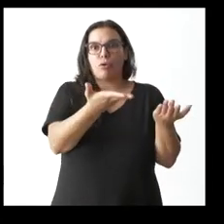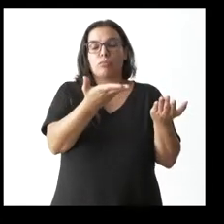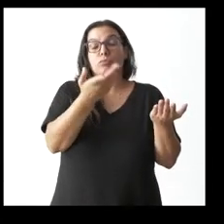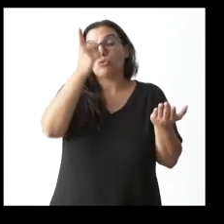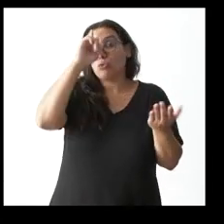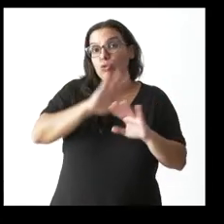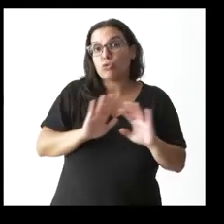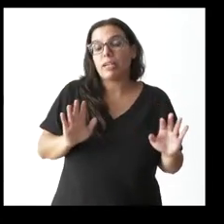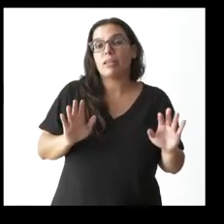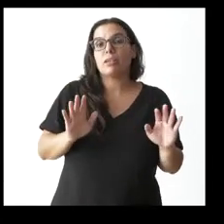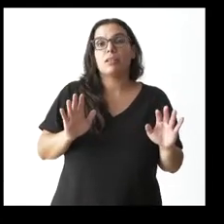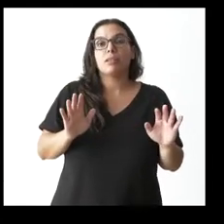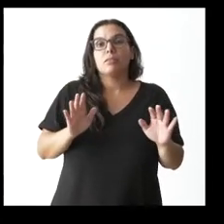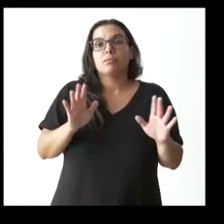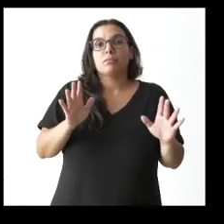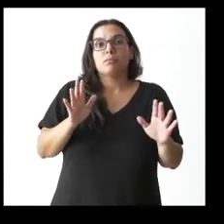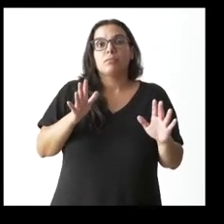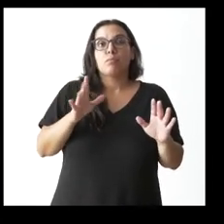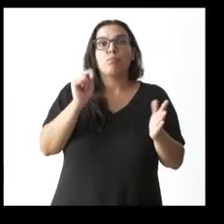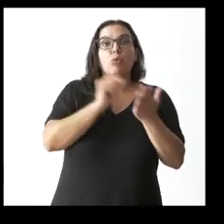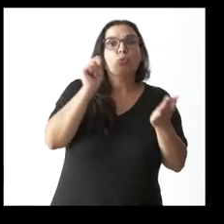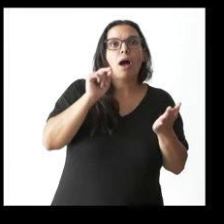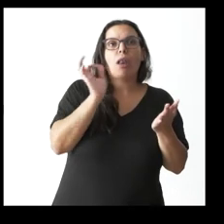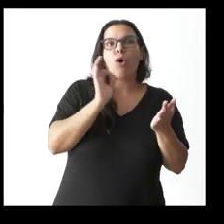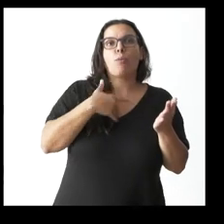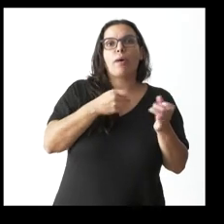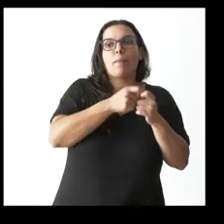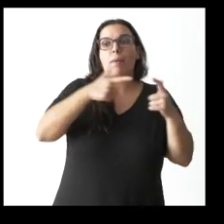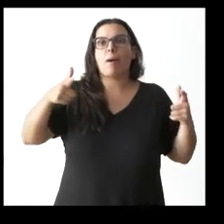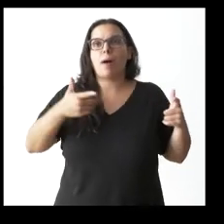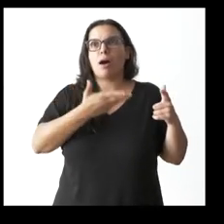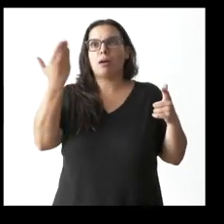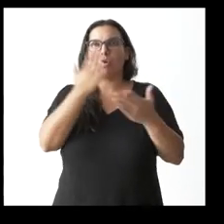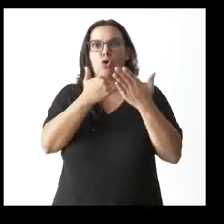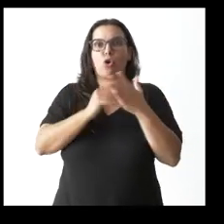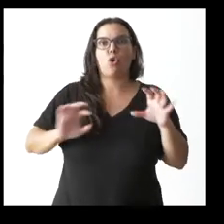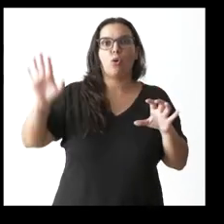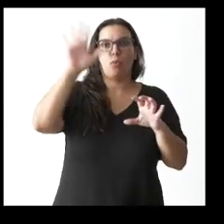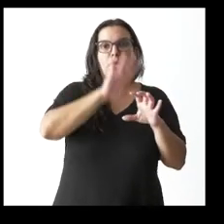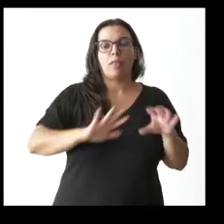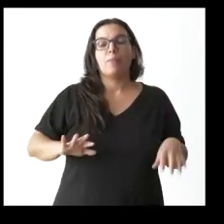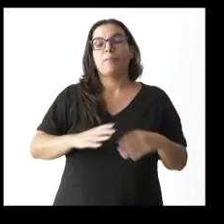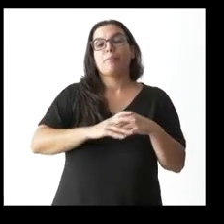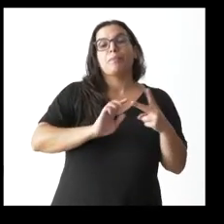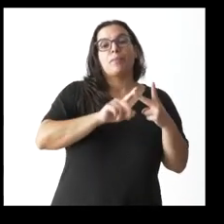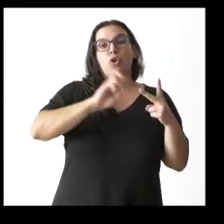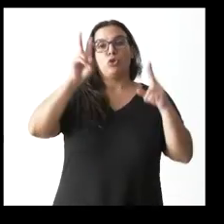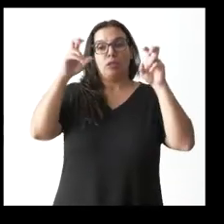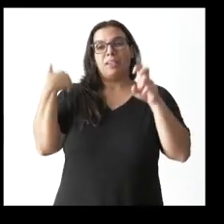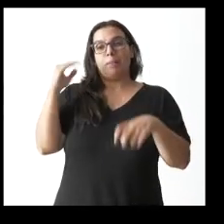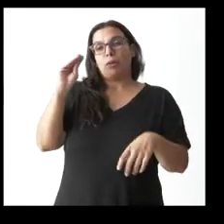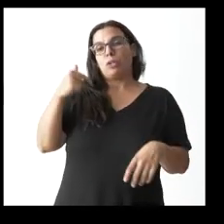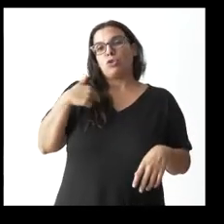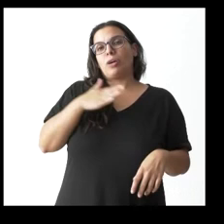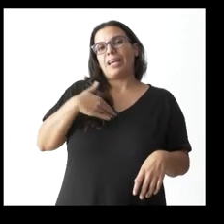sé que puede ser puntual o puede extenderse también a otros puntos de la comunidad respecto a otro tema que ya le han preguntado yo le quería